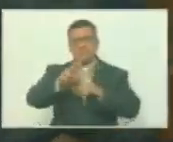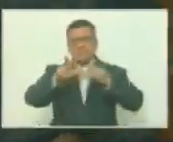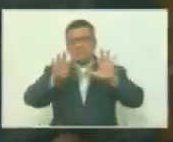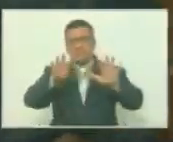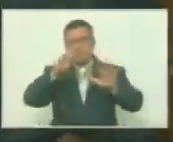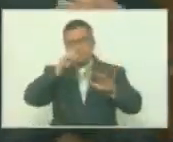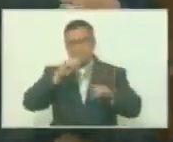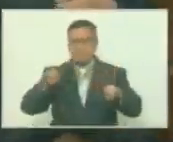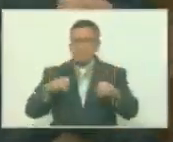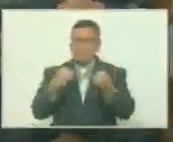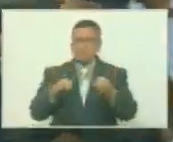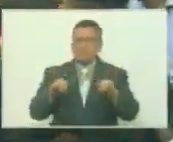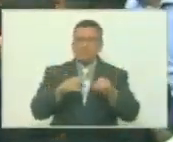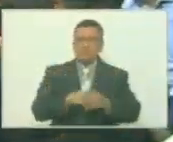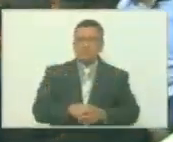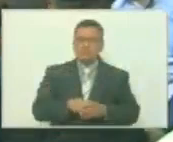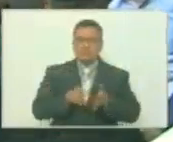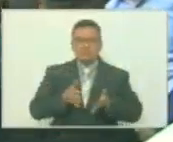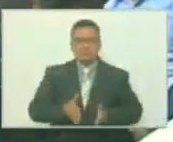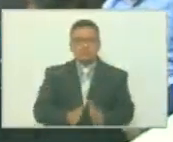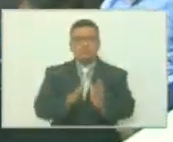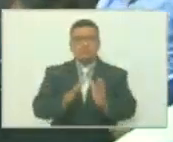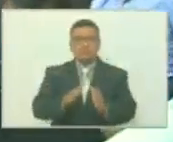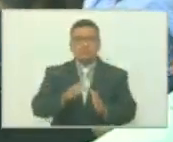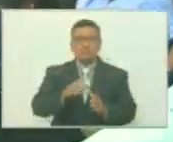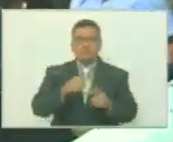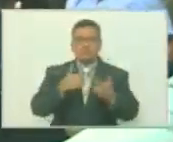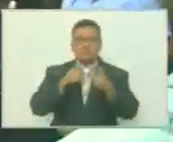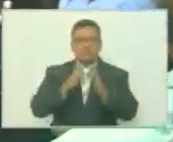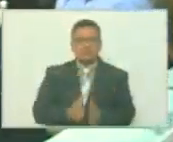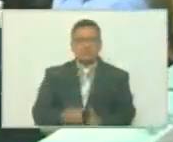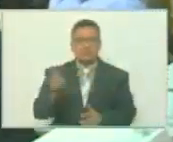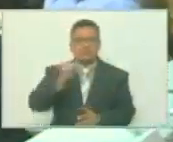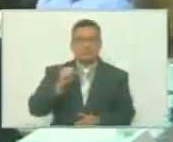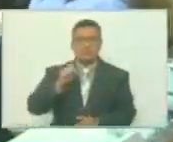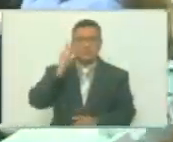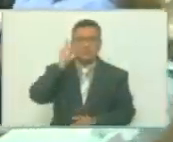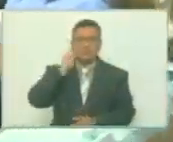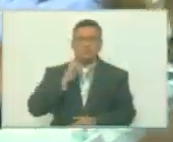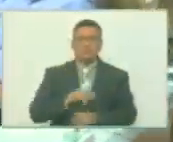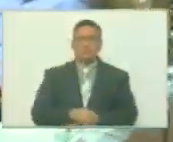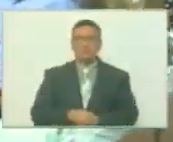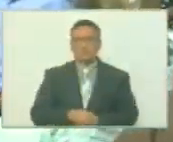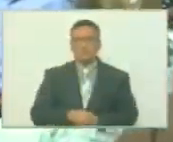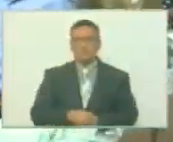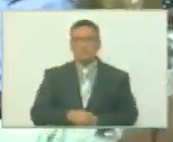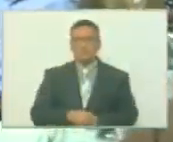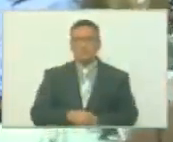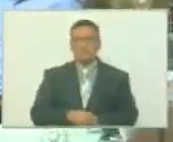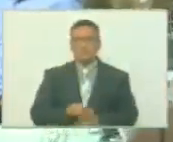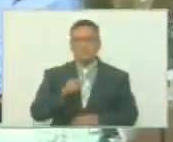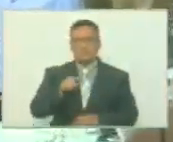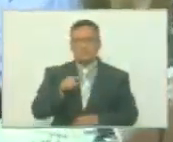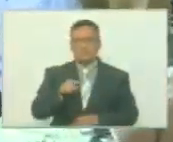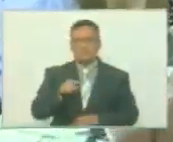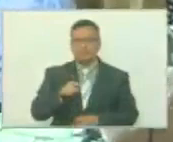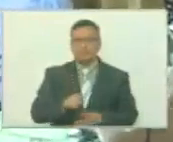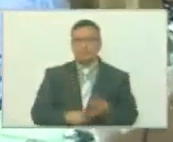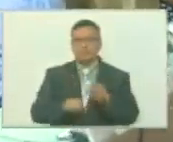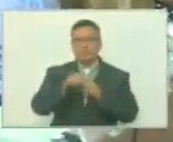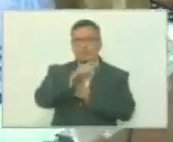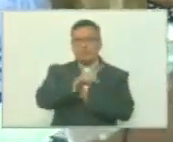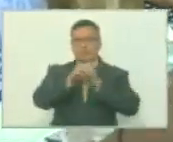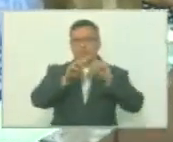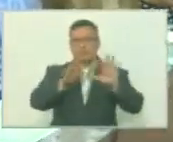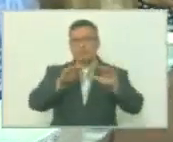aniversario del natalicio del libertador Simón Bolívar así como los 199